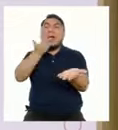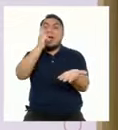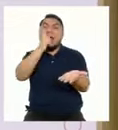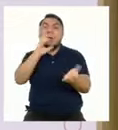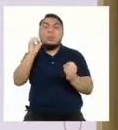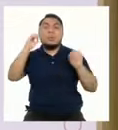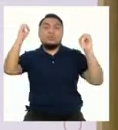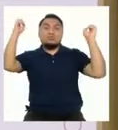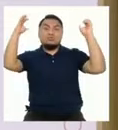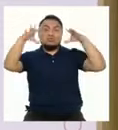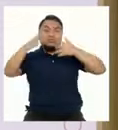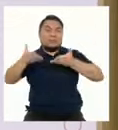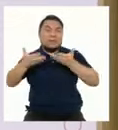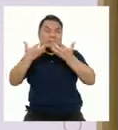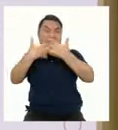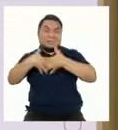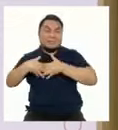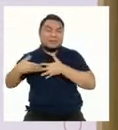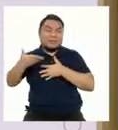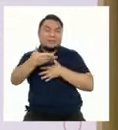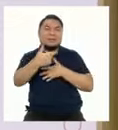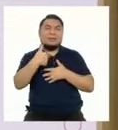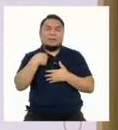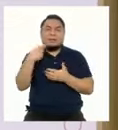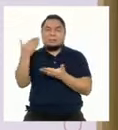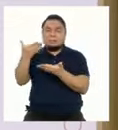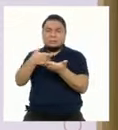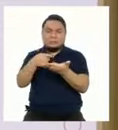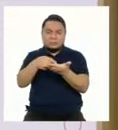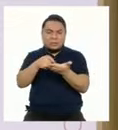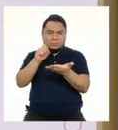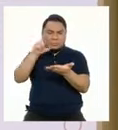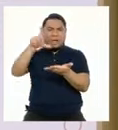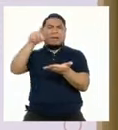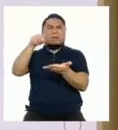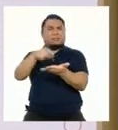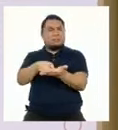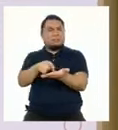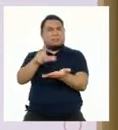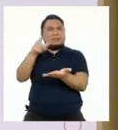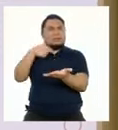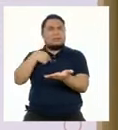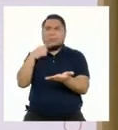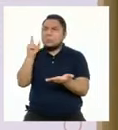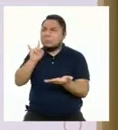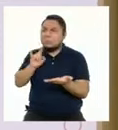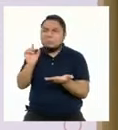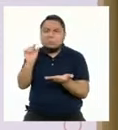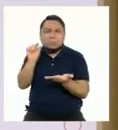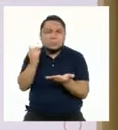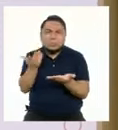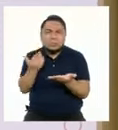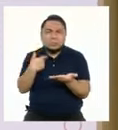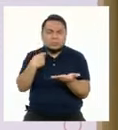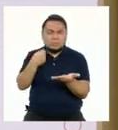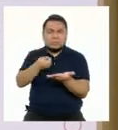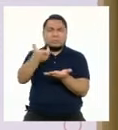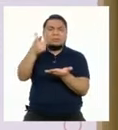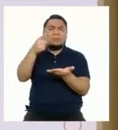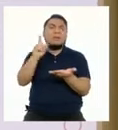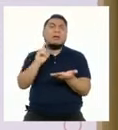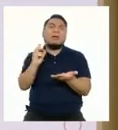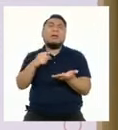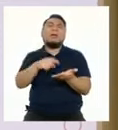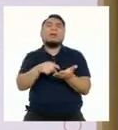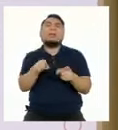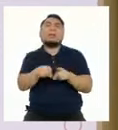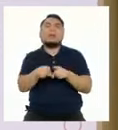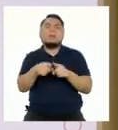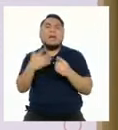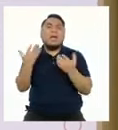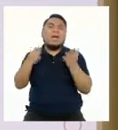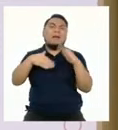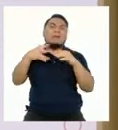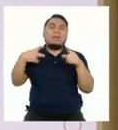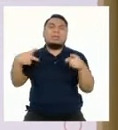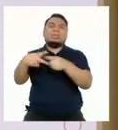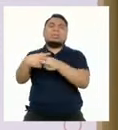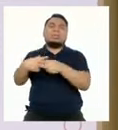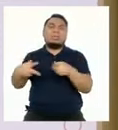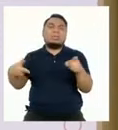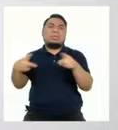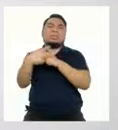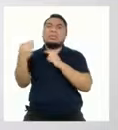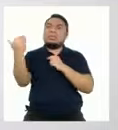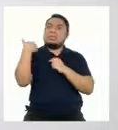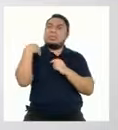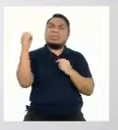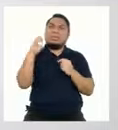agua o energía eléctrica me están cobrando más de lo debido? O si constantemente me restringen estos recursos